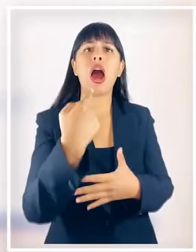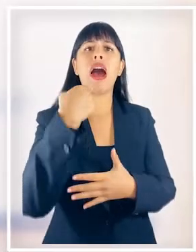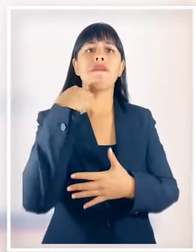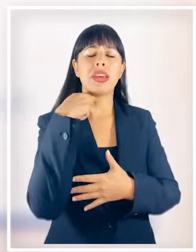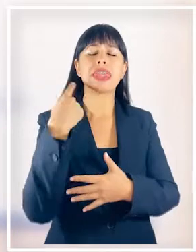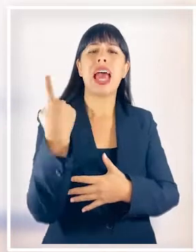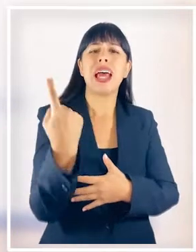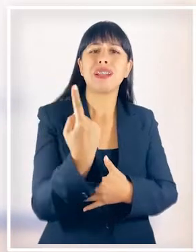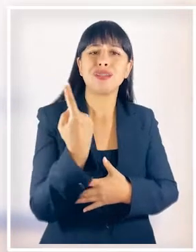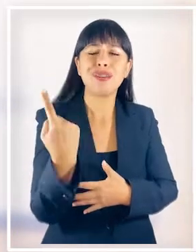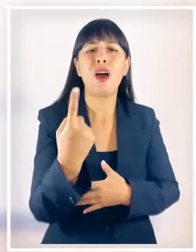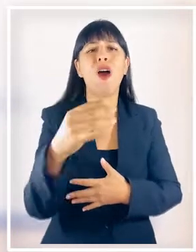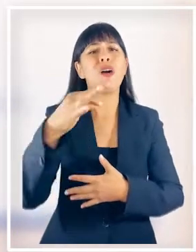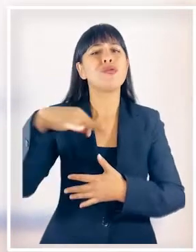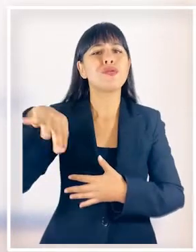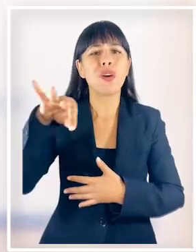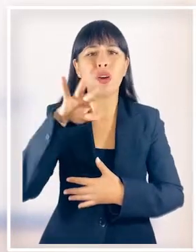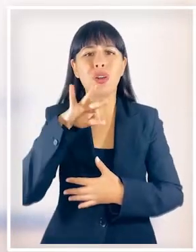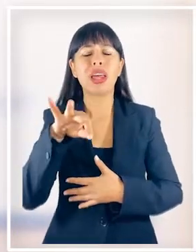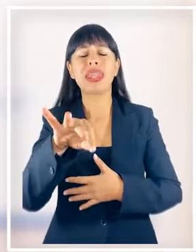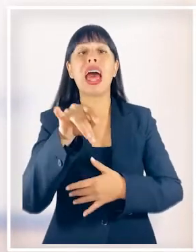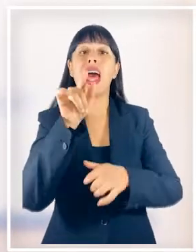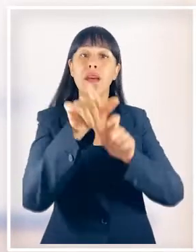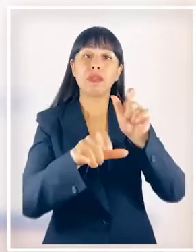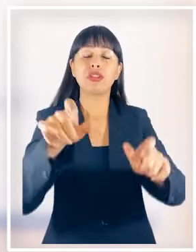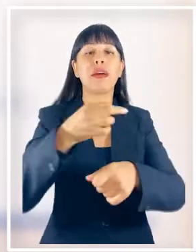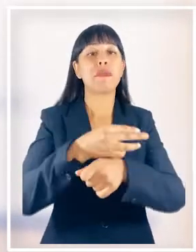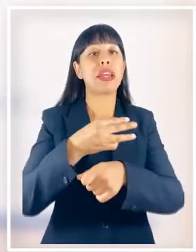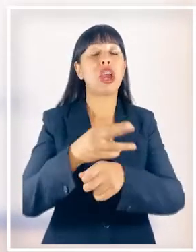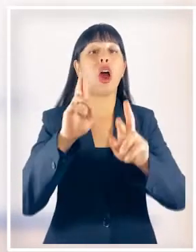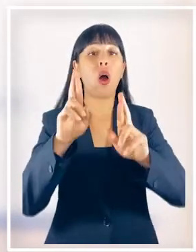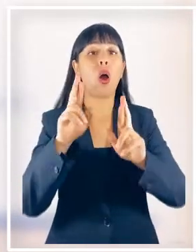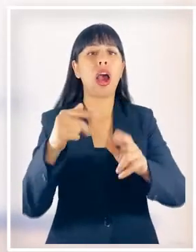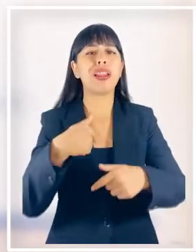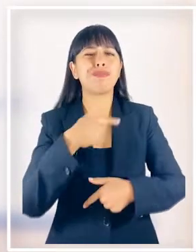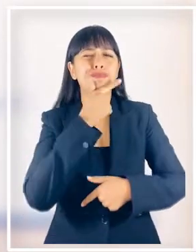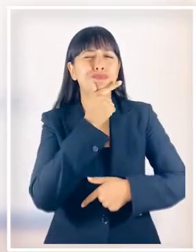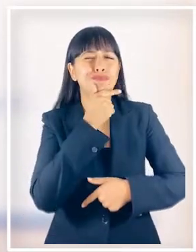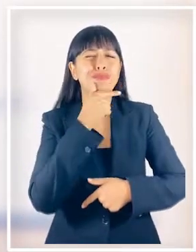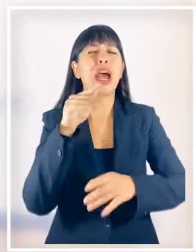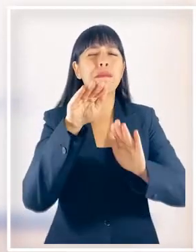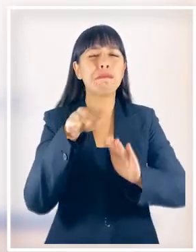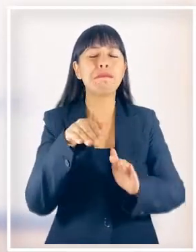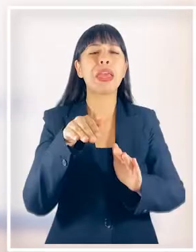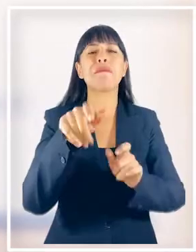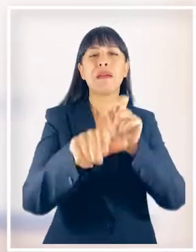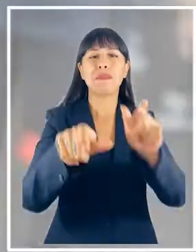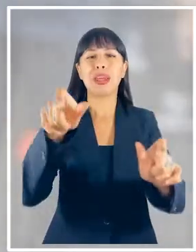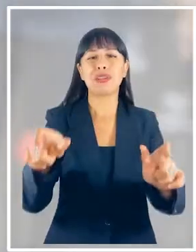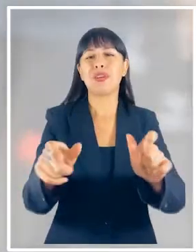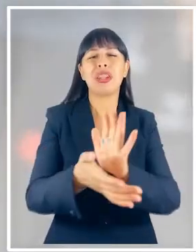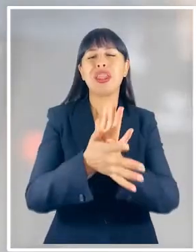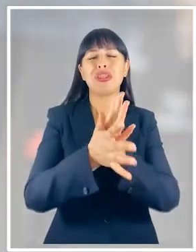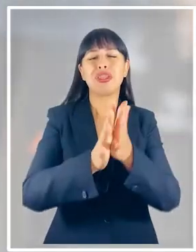que mis inquietudes sean representativas de las de mis compañeros y compañeras del Programa Vínculos a lo largo del país